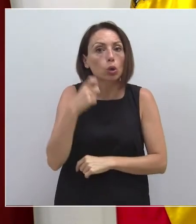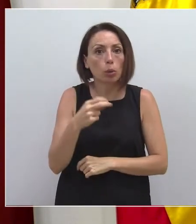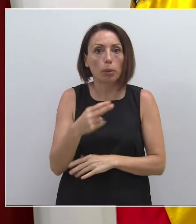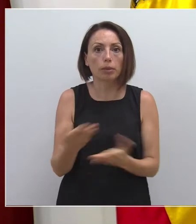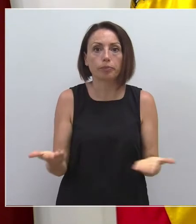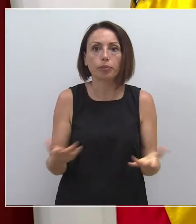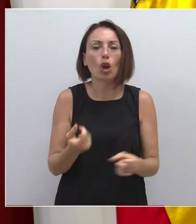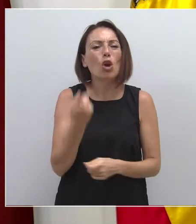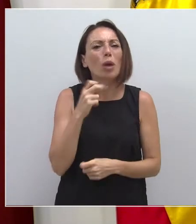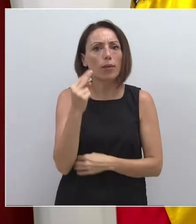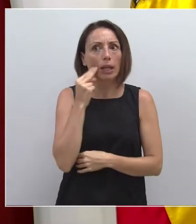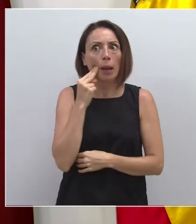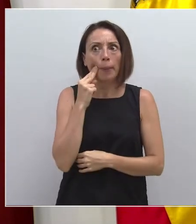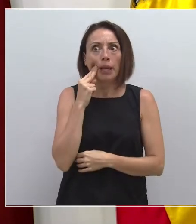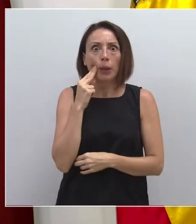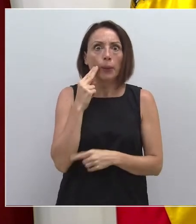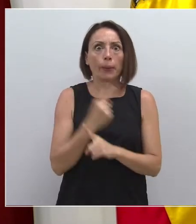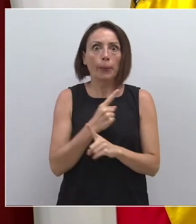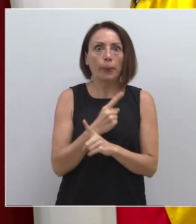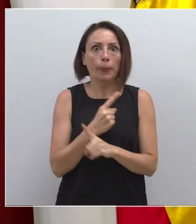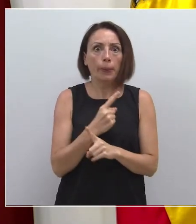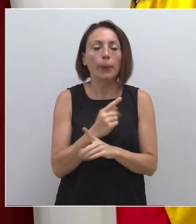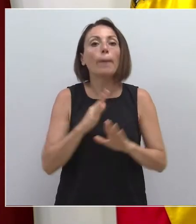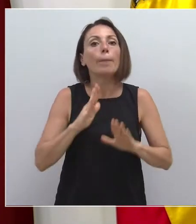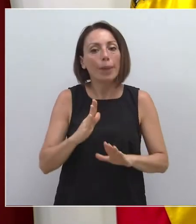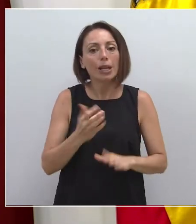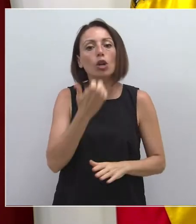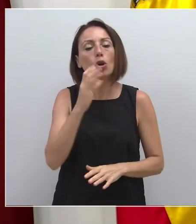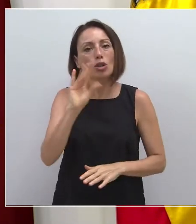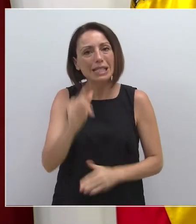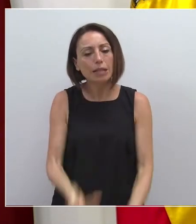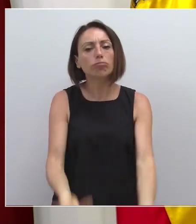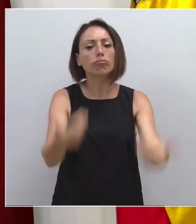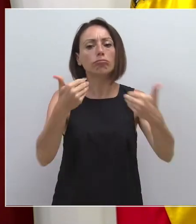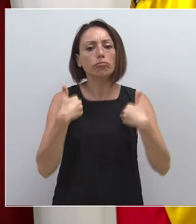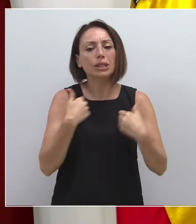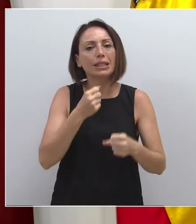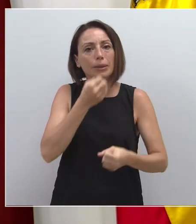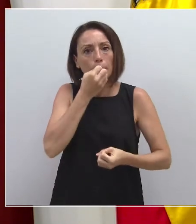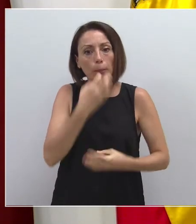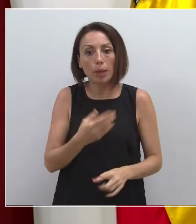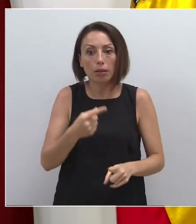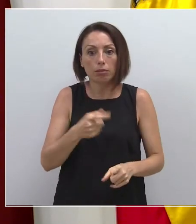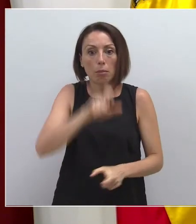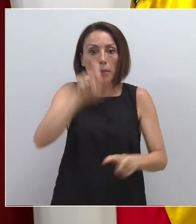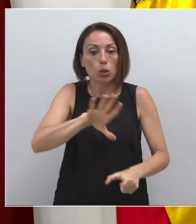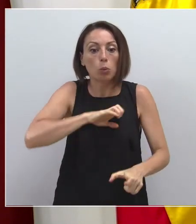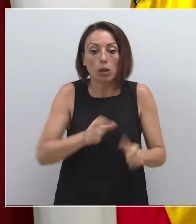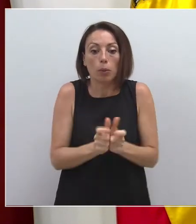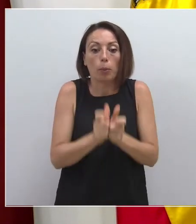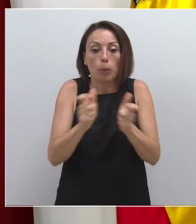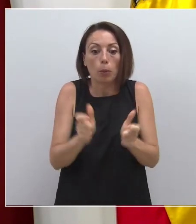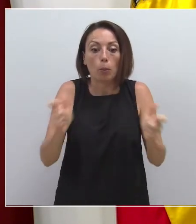miedo, pero sí tenemos que tener acción y responsabilidad. Es decir, van a aparecer casos. Aparecerán en